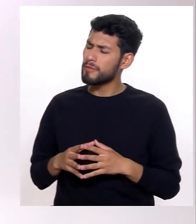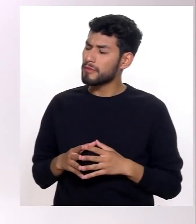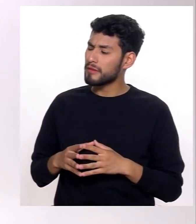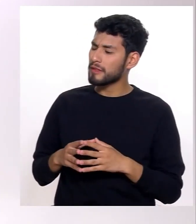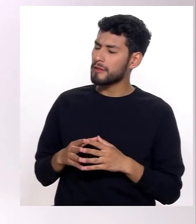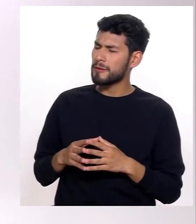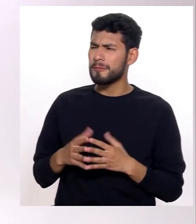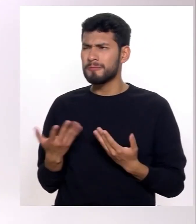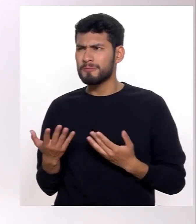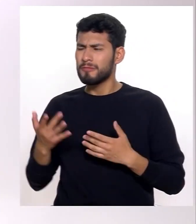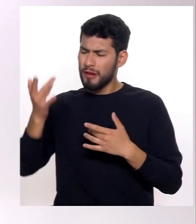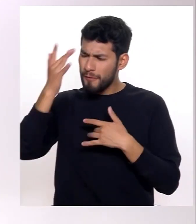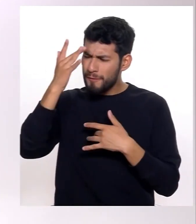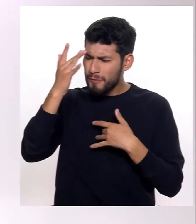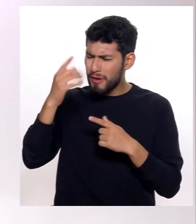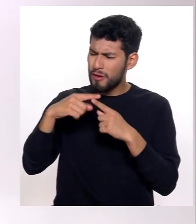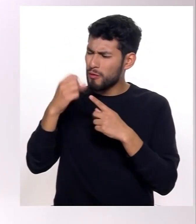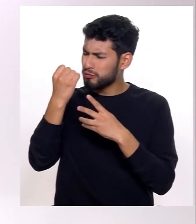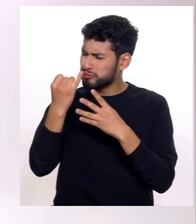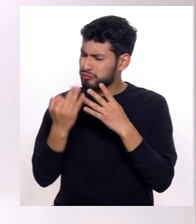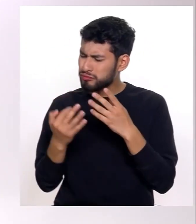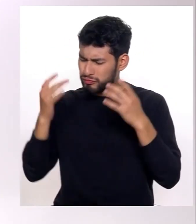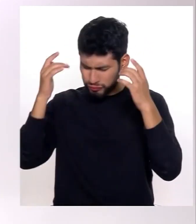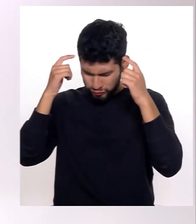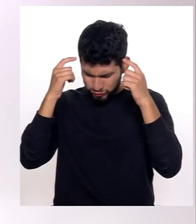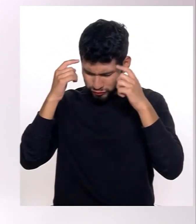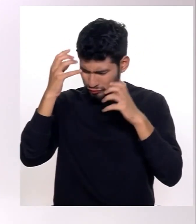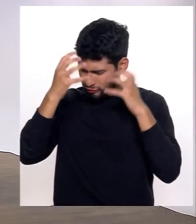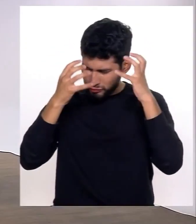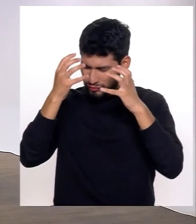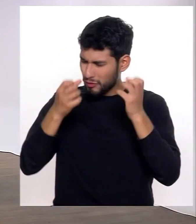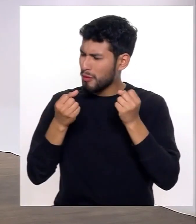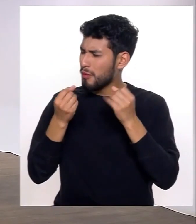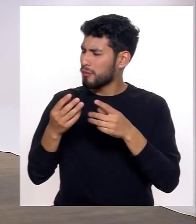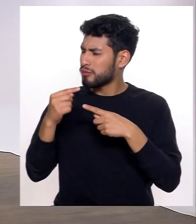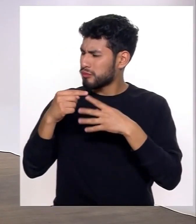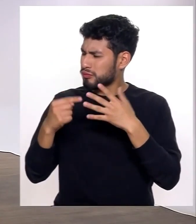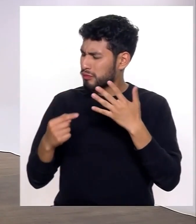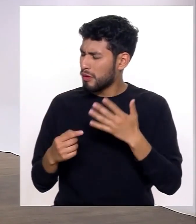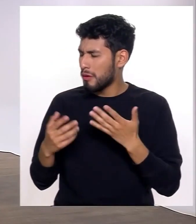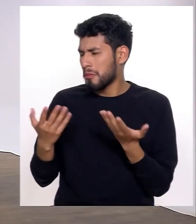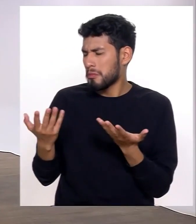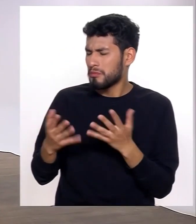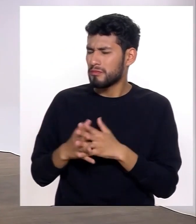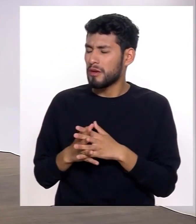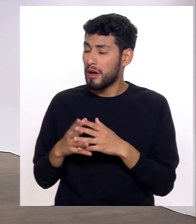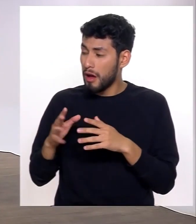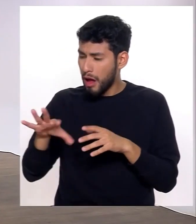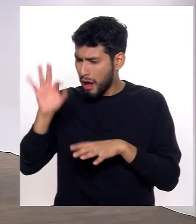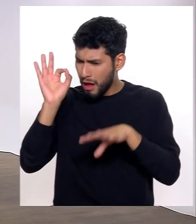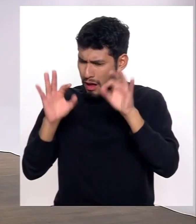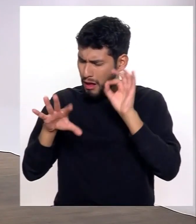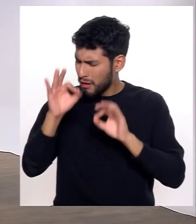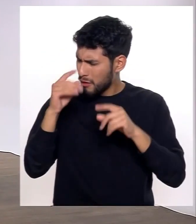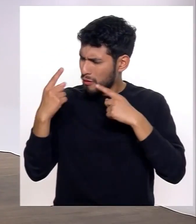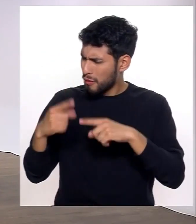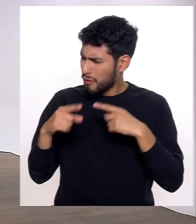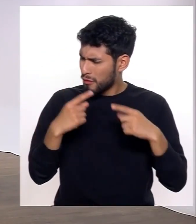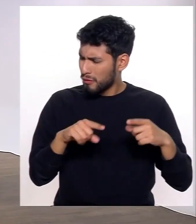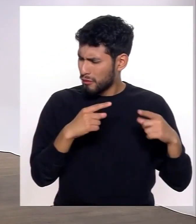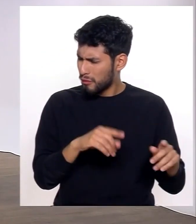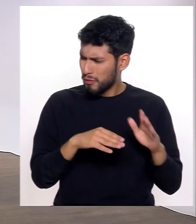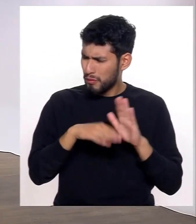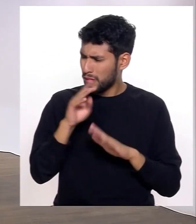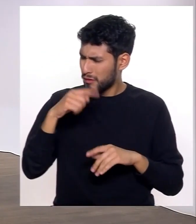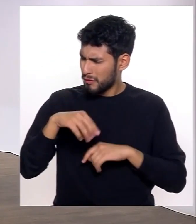se podría decir, enfermedades mentales que, se podría decir, encontramos con mucha